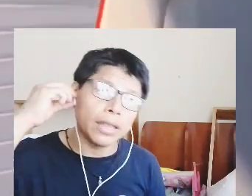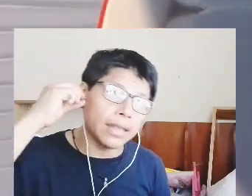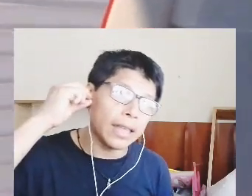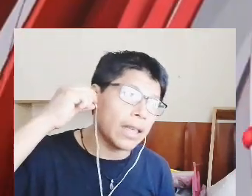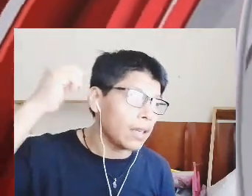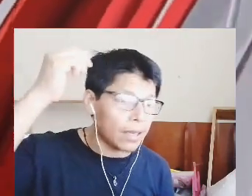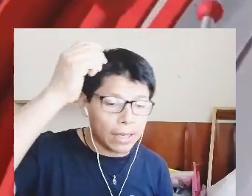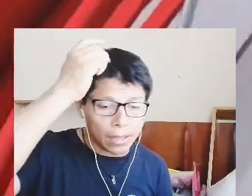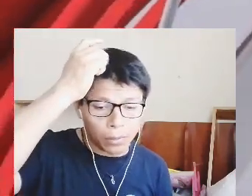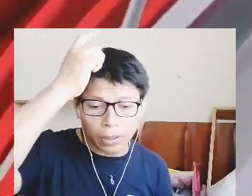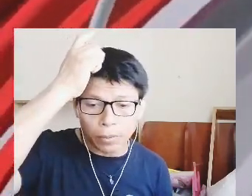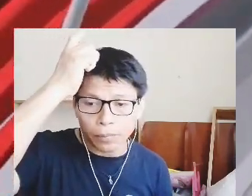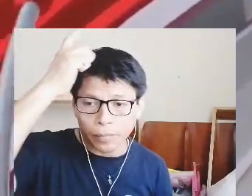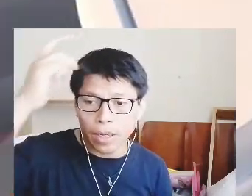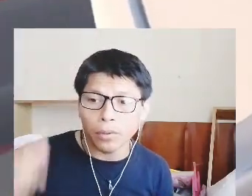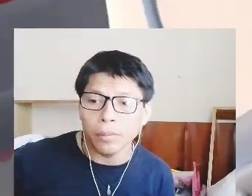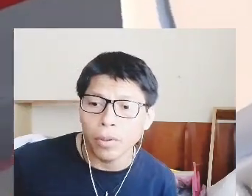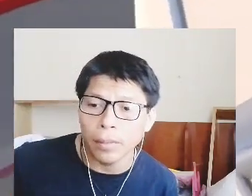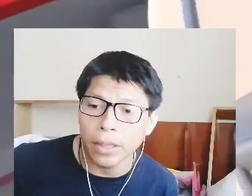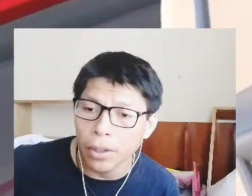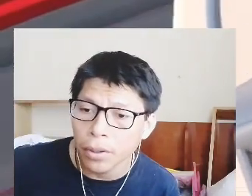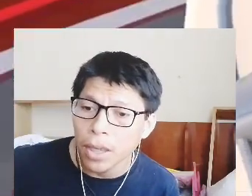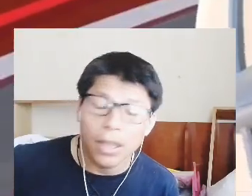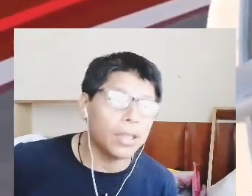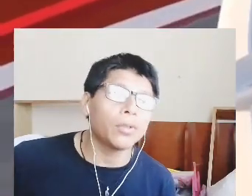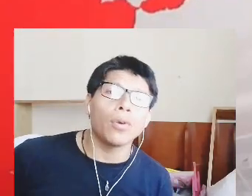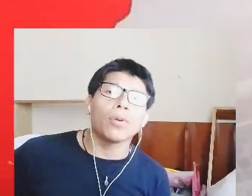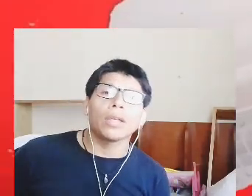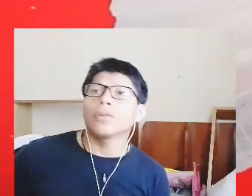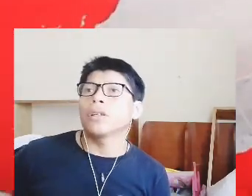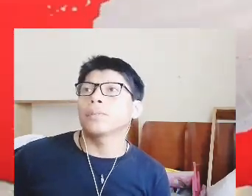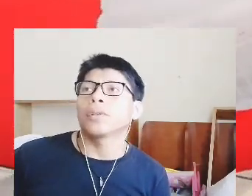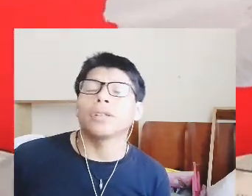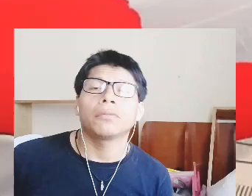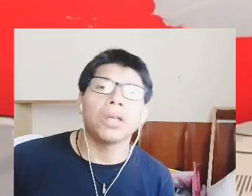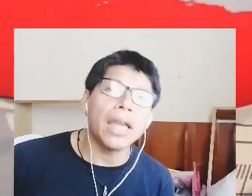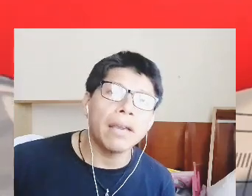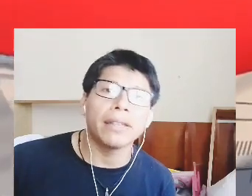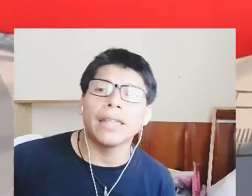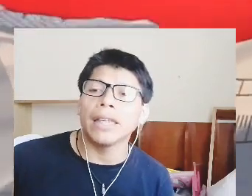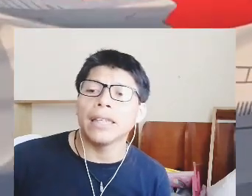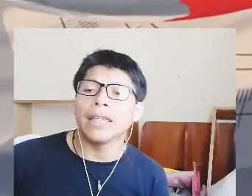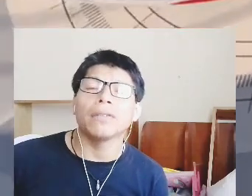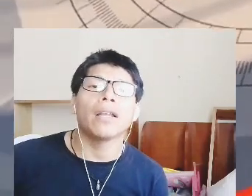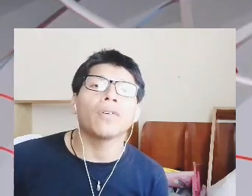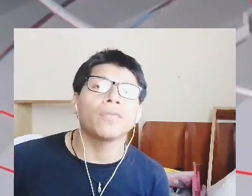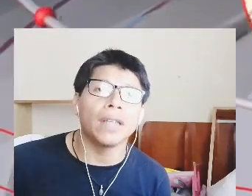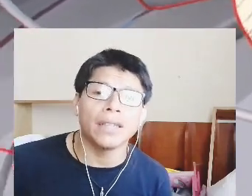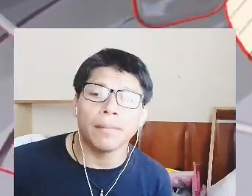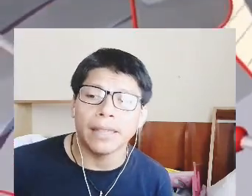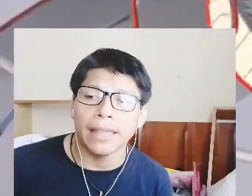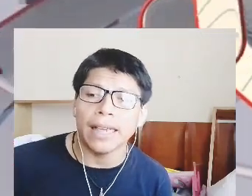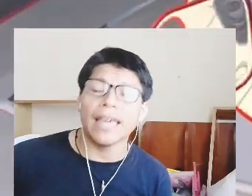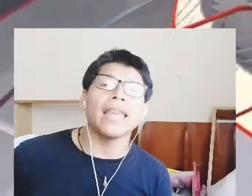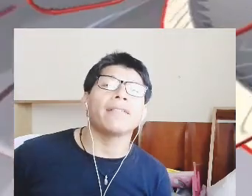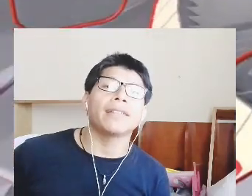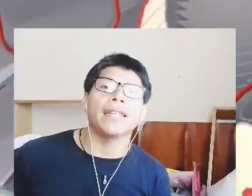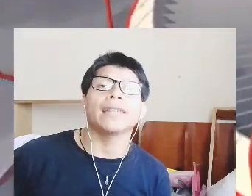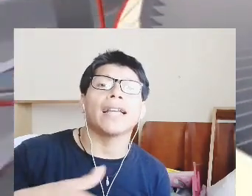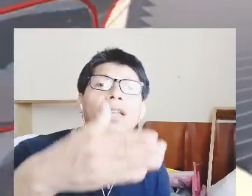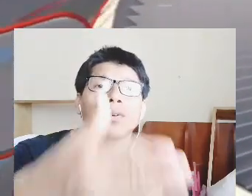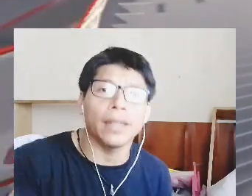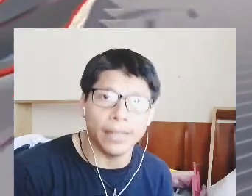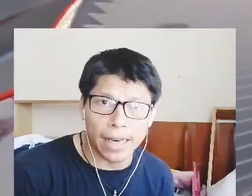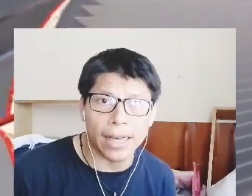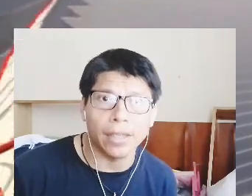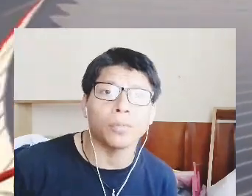ustedes tienen el último el último comentario y es todo lo que yo les puedo decir ella va a seguir yendo a la conferencia mañanera ella va